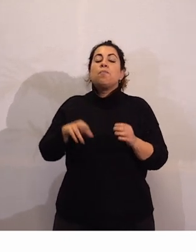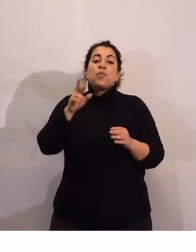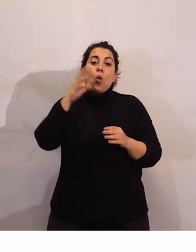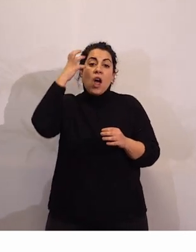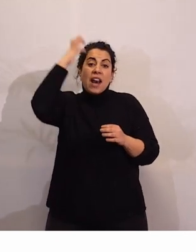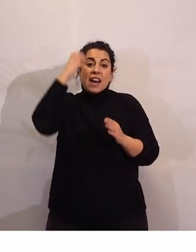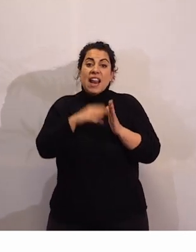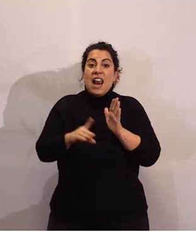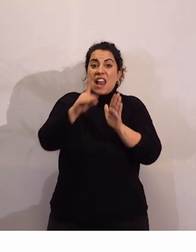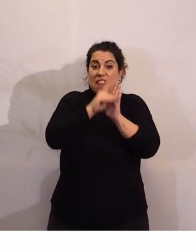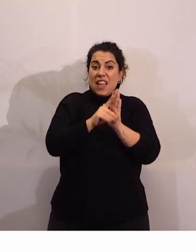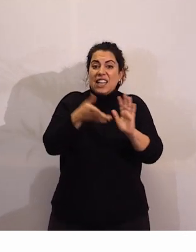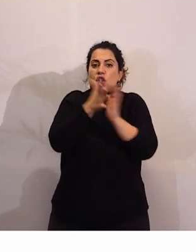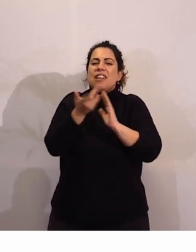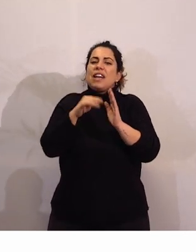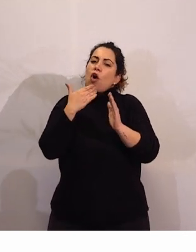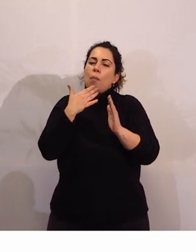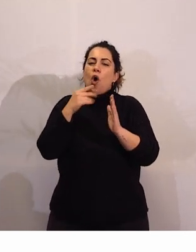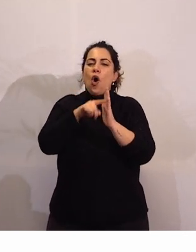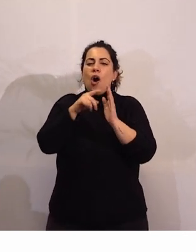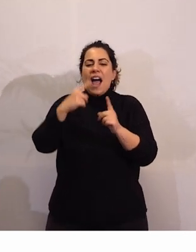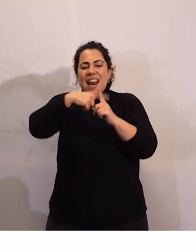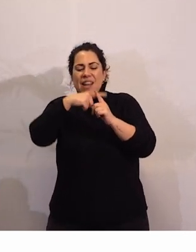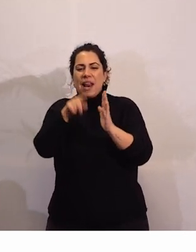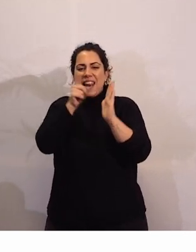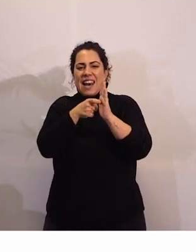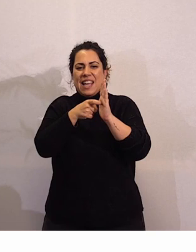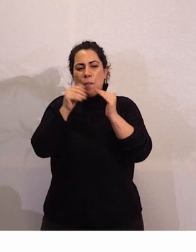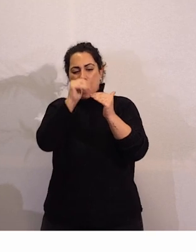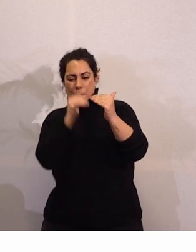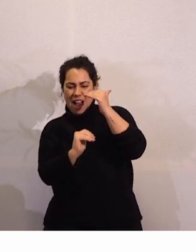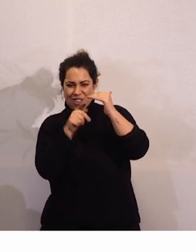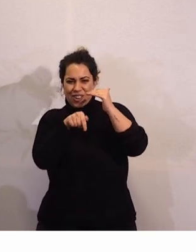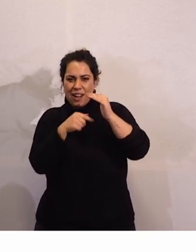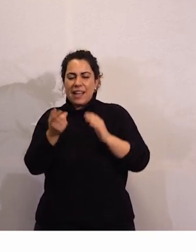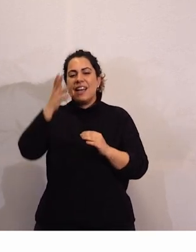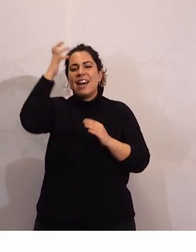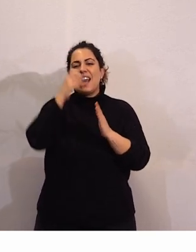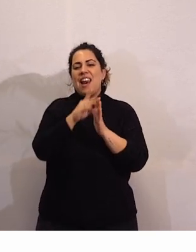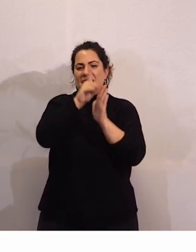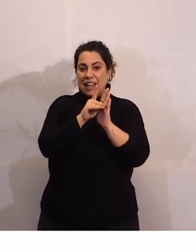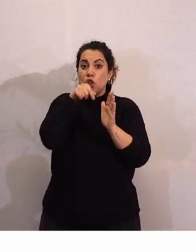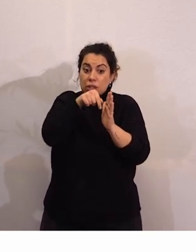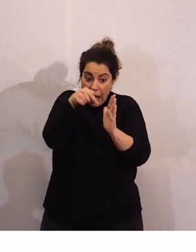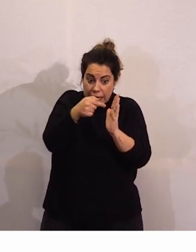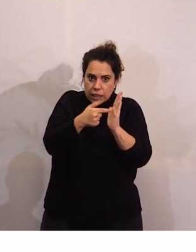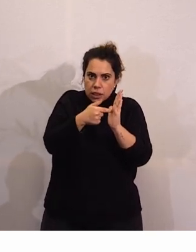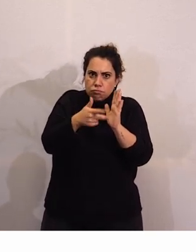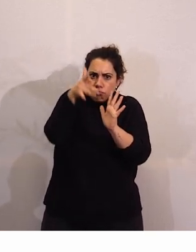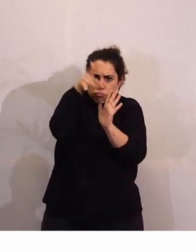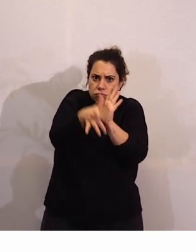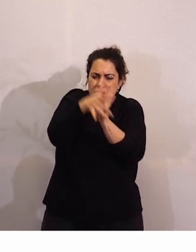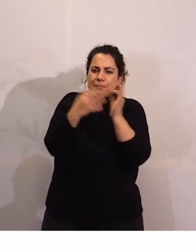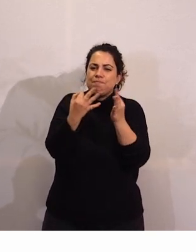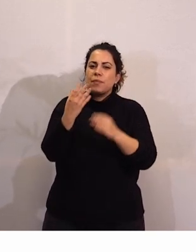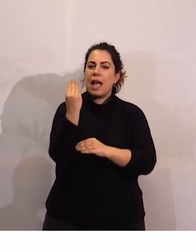norma que va como por debajo de las leyes pues hemos definido qué es este facilitador procesal o